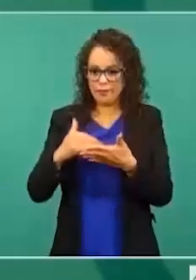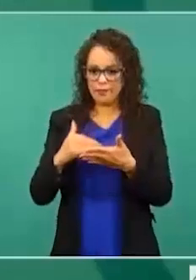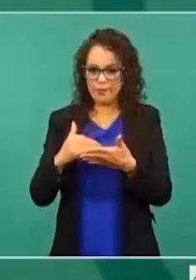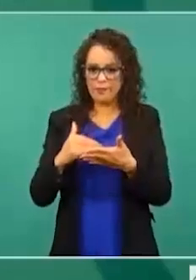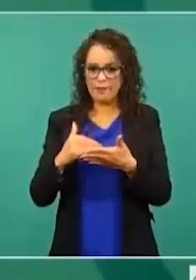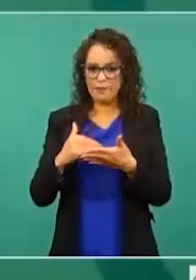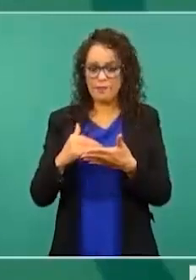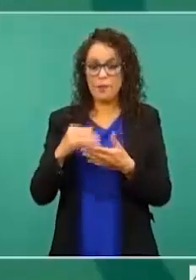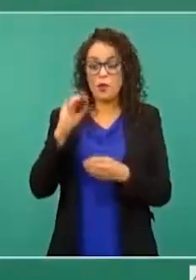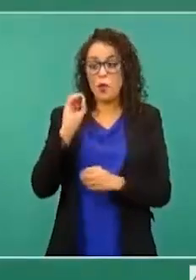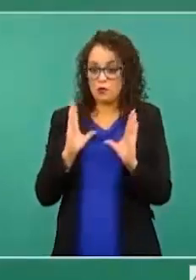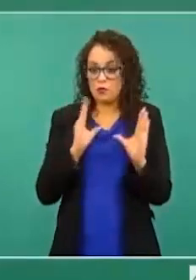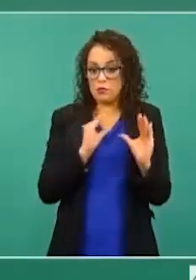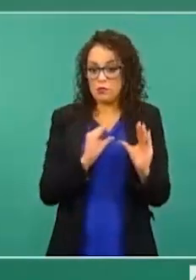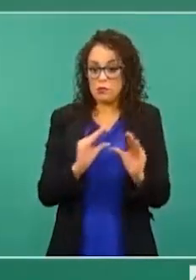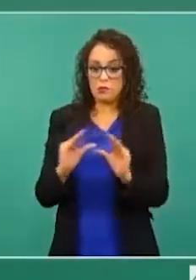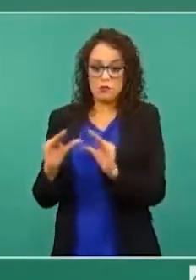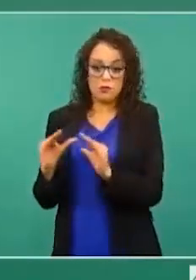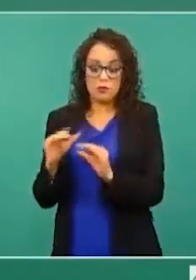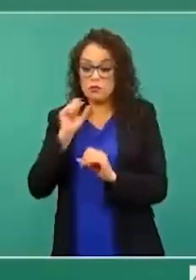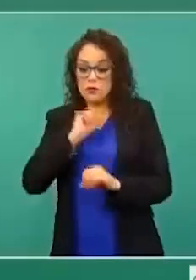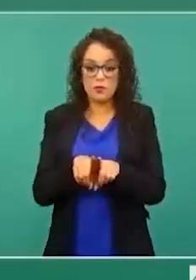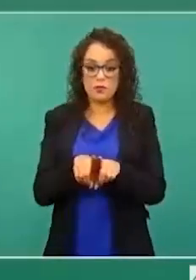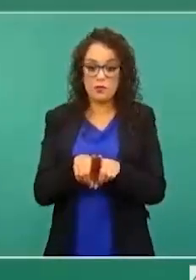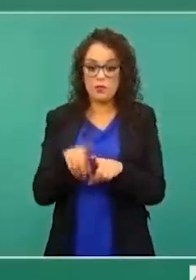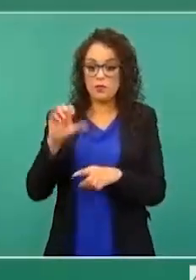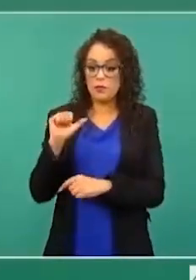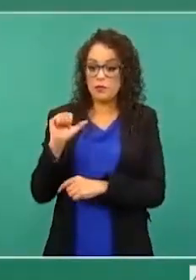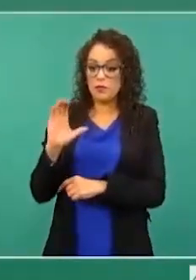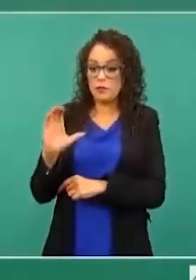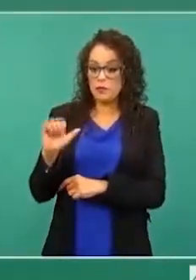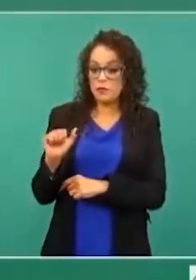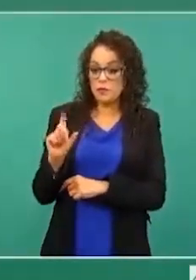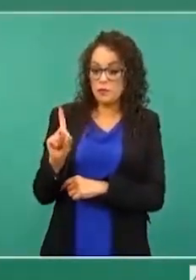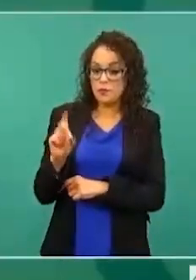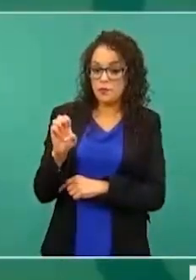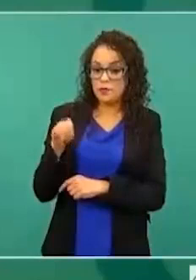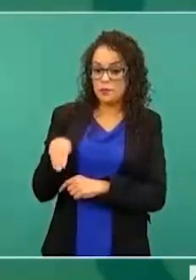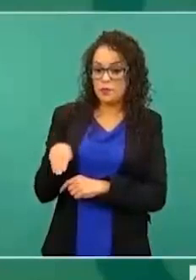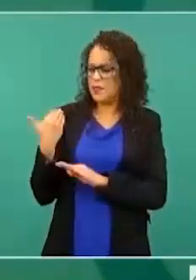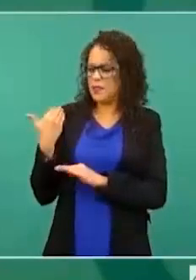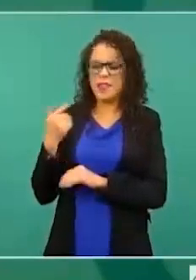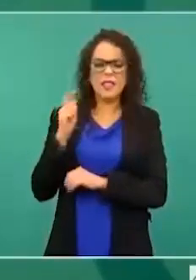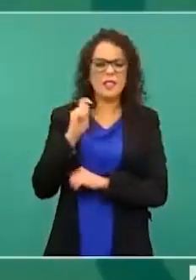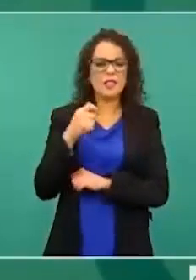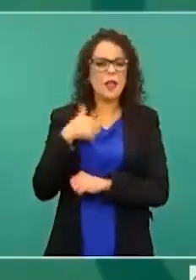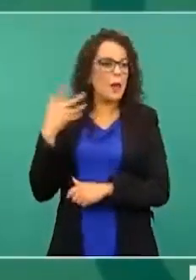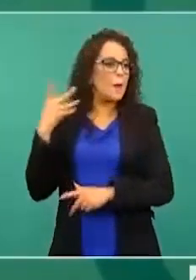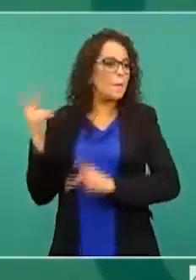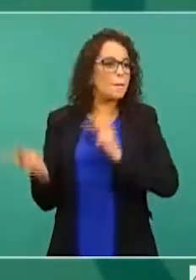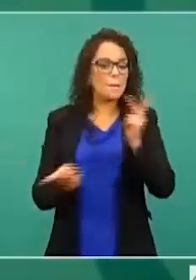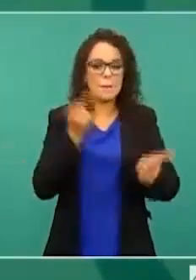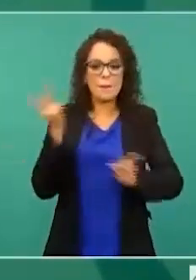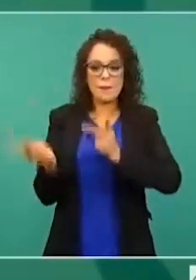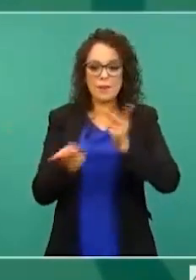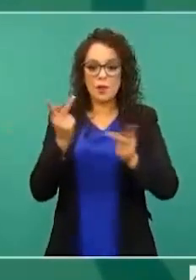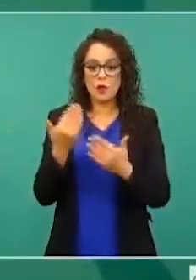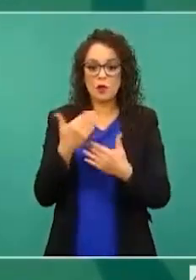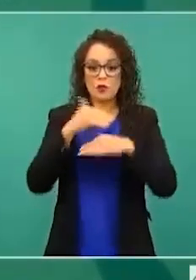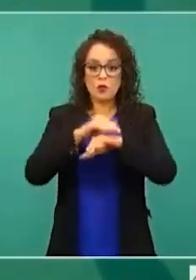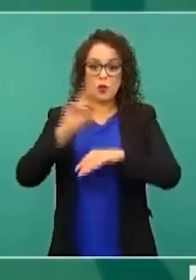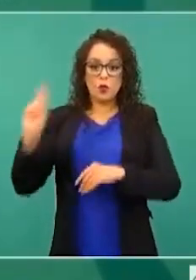Ahora que hice un pequeño cuestionamiento sobre la UNAM, se pusieron también